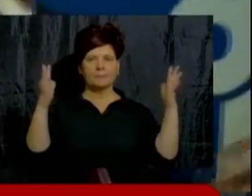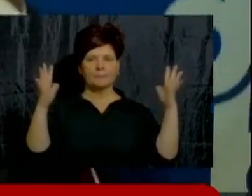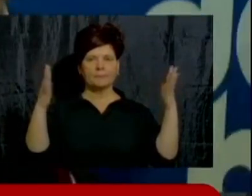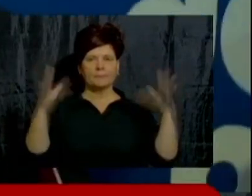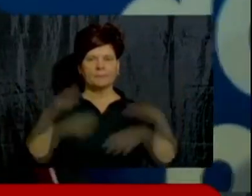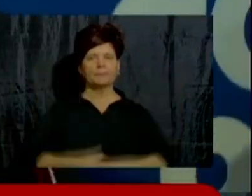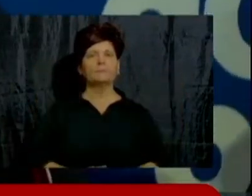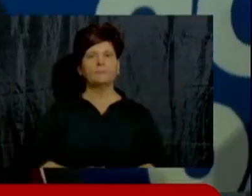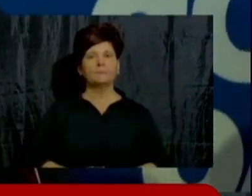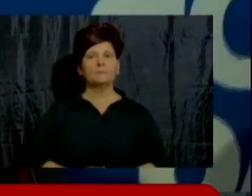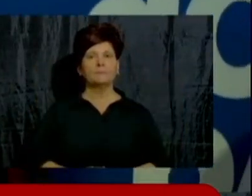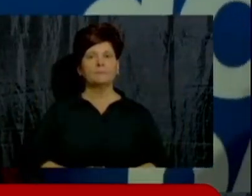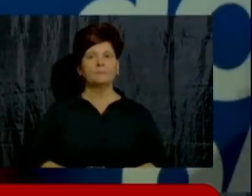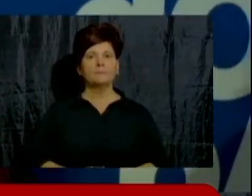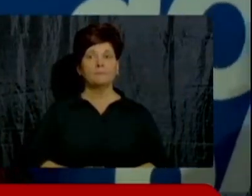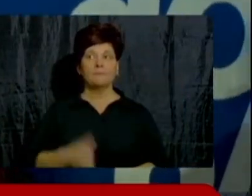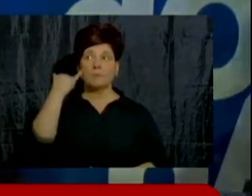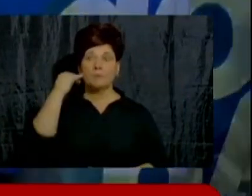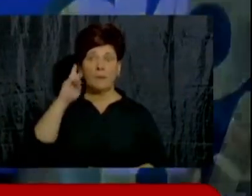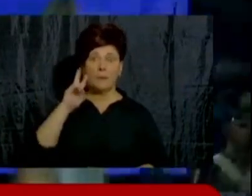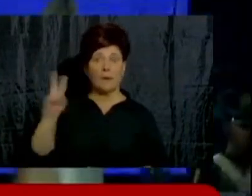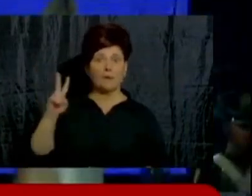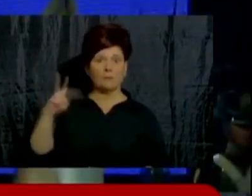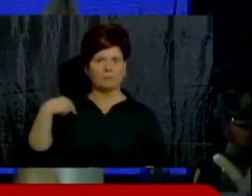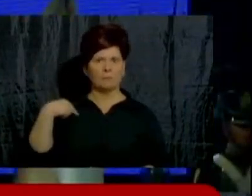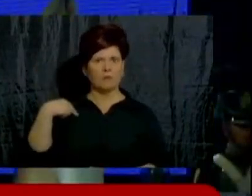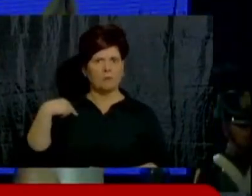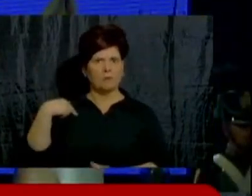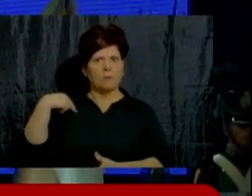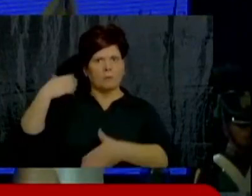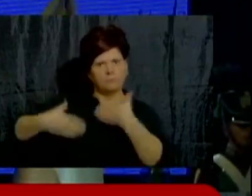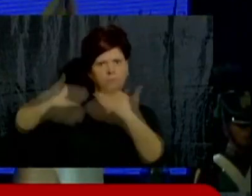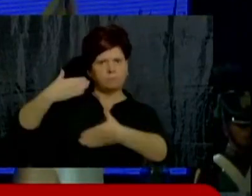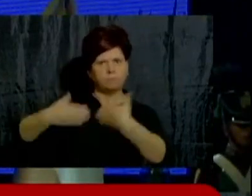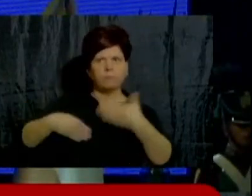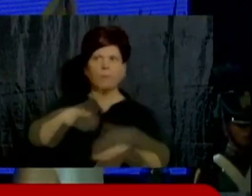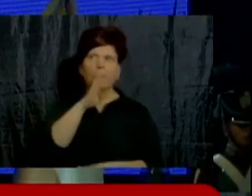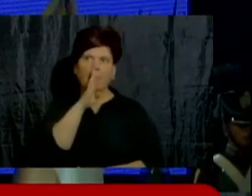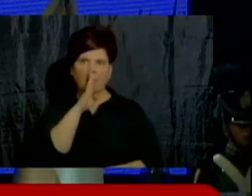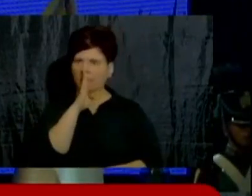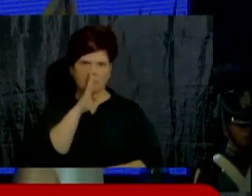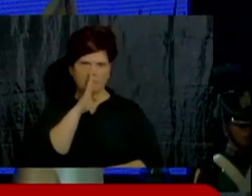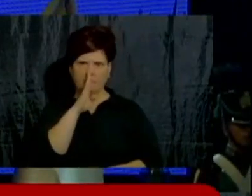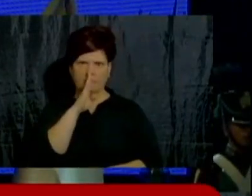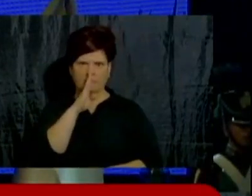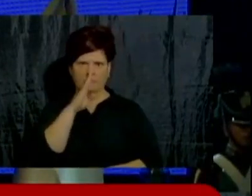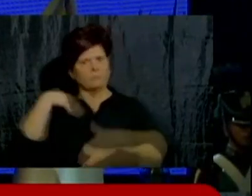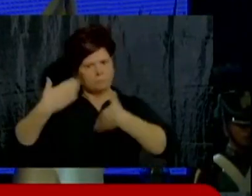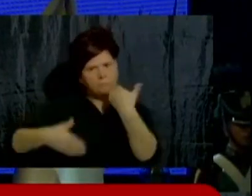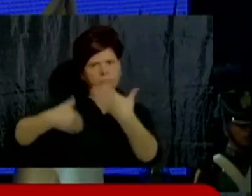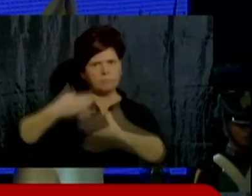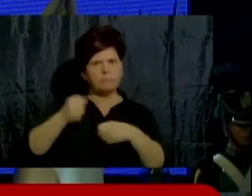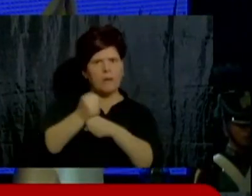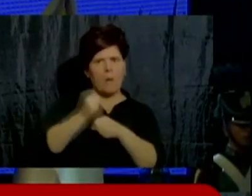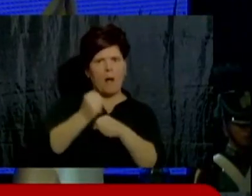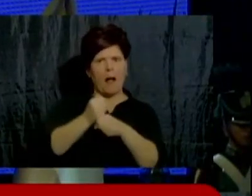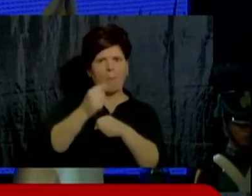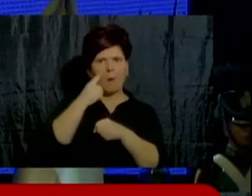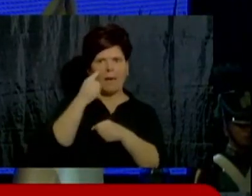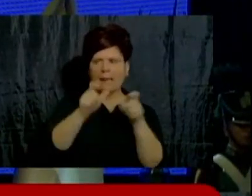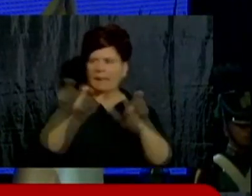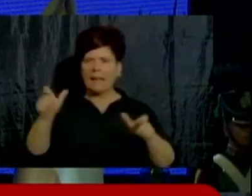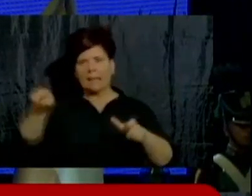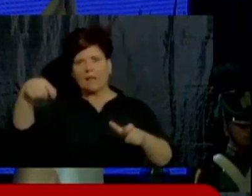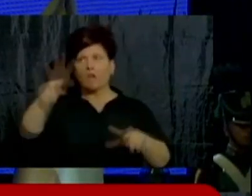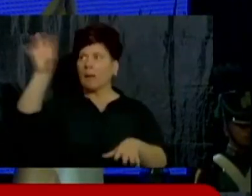Como lo han podido ver, no me quedé quieto ni me quedé callado, nos pusimos a trabajar junto a intendentes de casi todas las